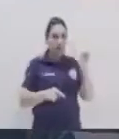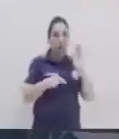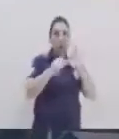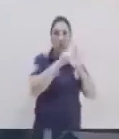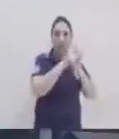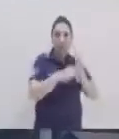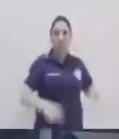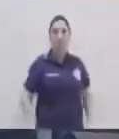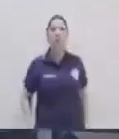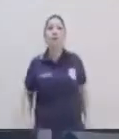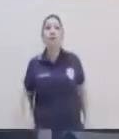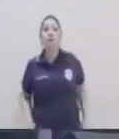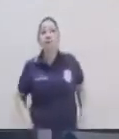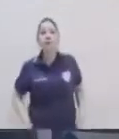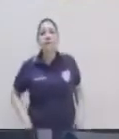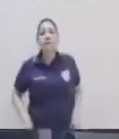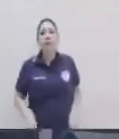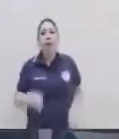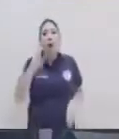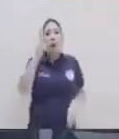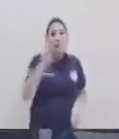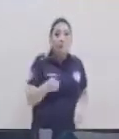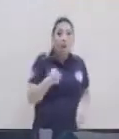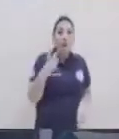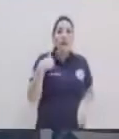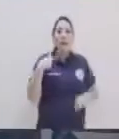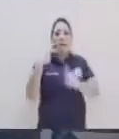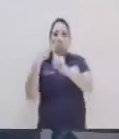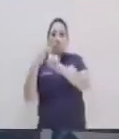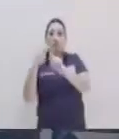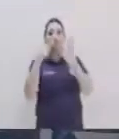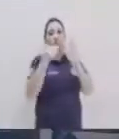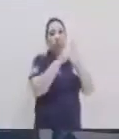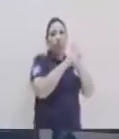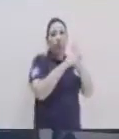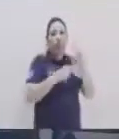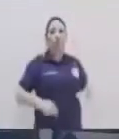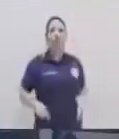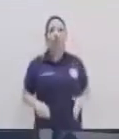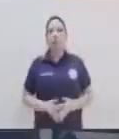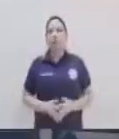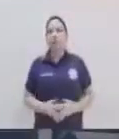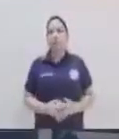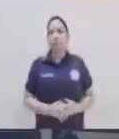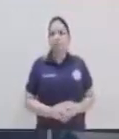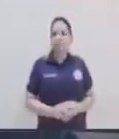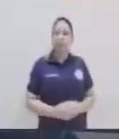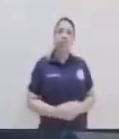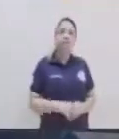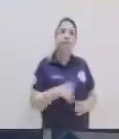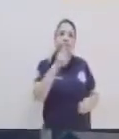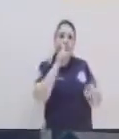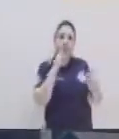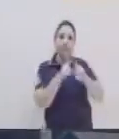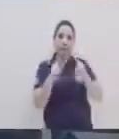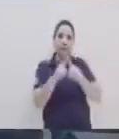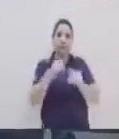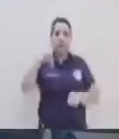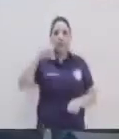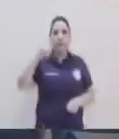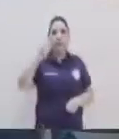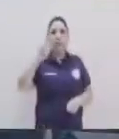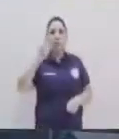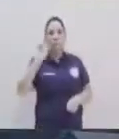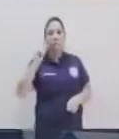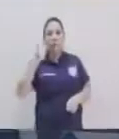todo lo que va hacia la izquierda es negativo. Por eso son los signos en nuestras parábolas. Pero también la parábola la